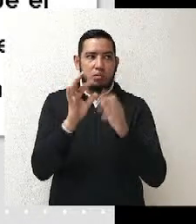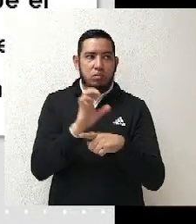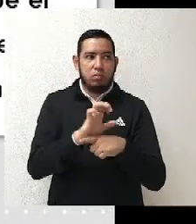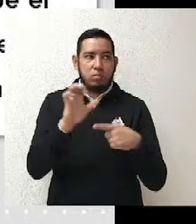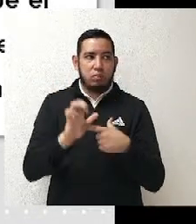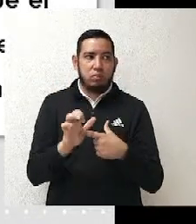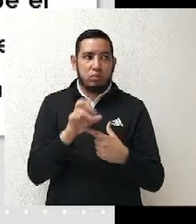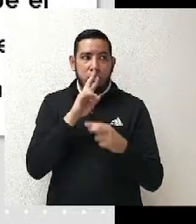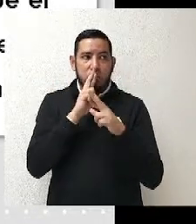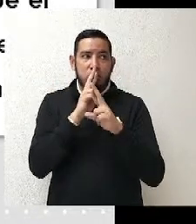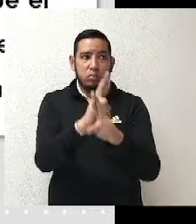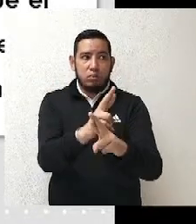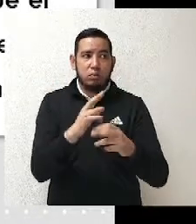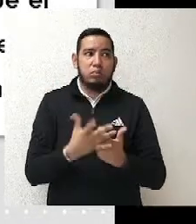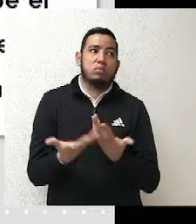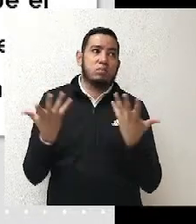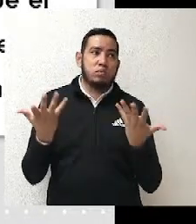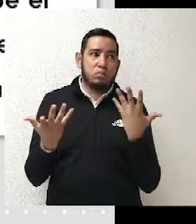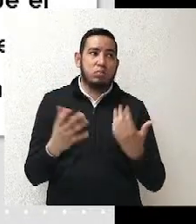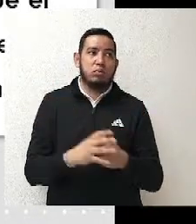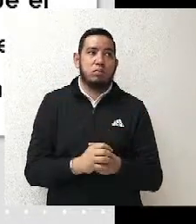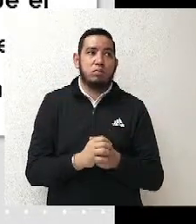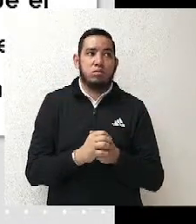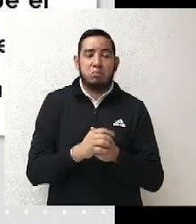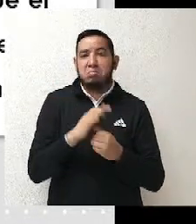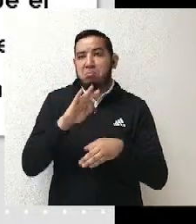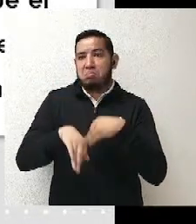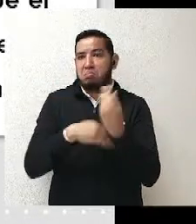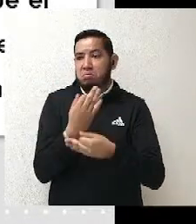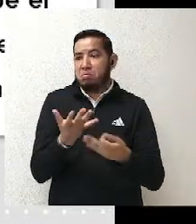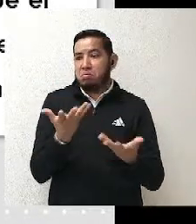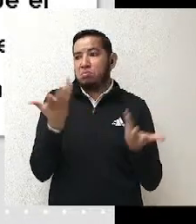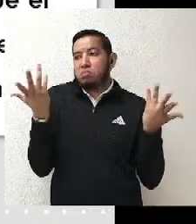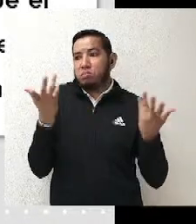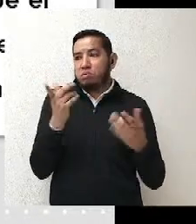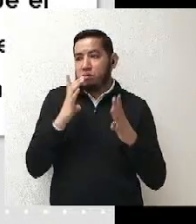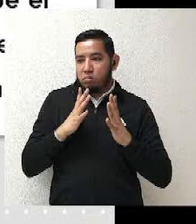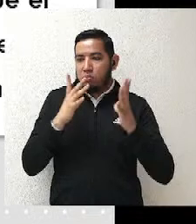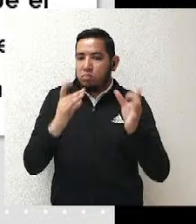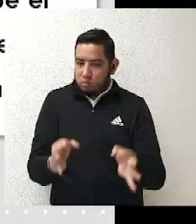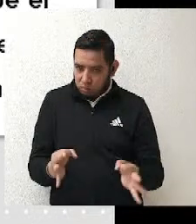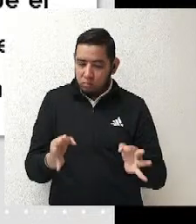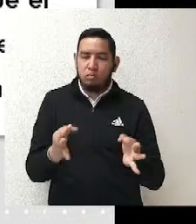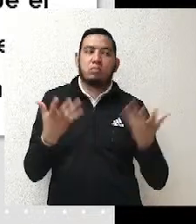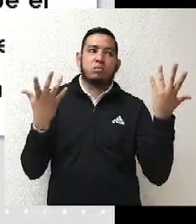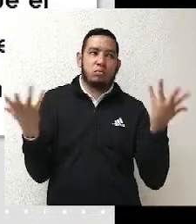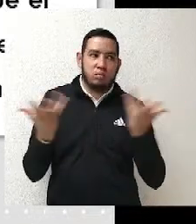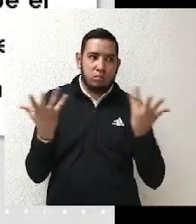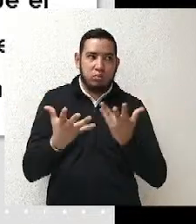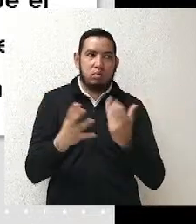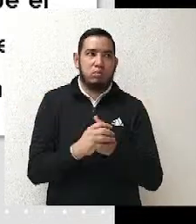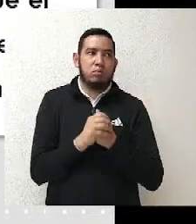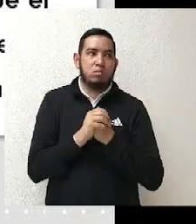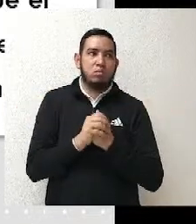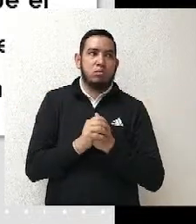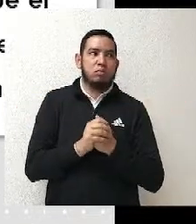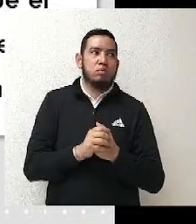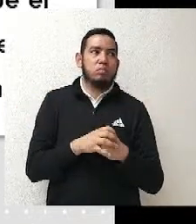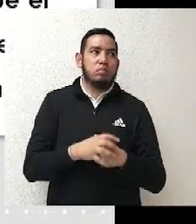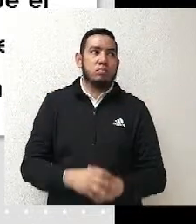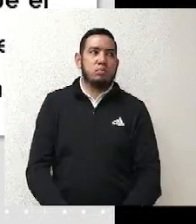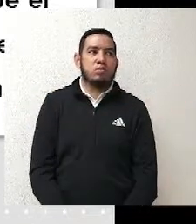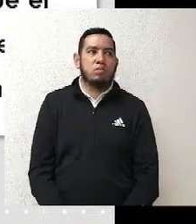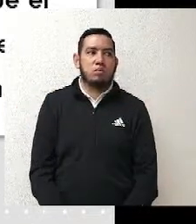respecto de lo que impugnó la parte actora, se confirmó en lo que fue materia de impugnación la resolución del tribunal local.